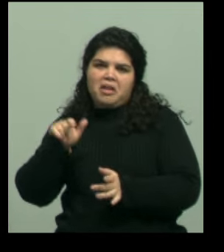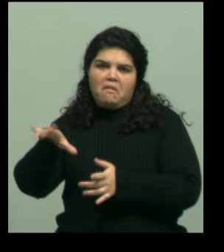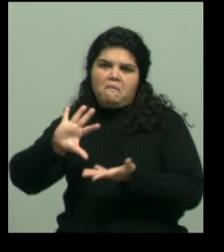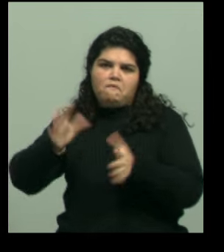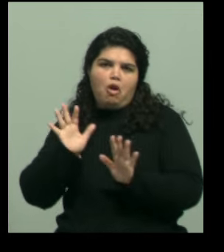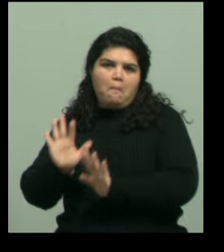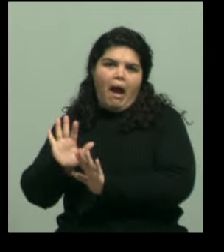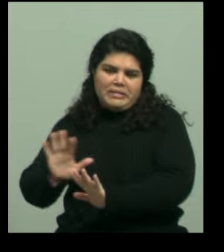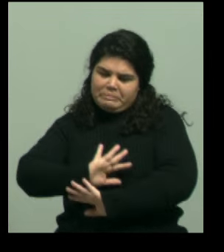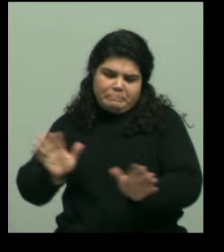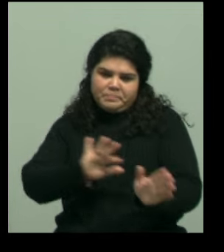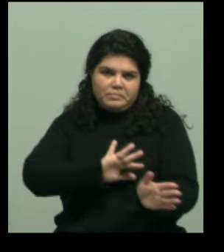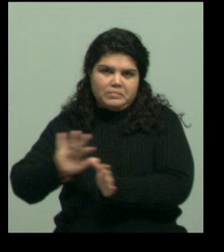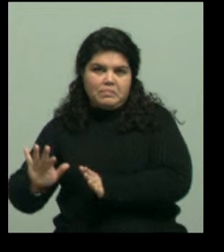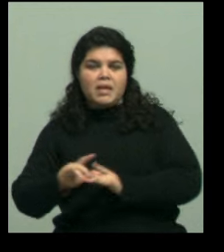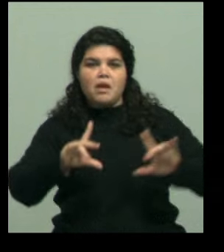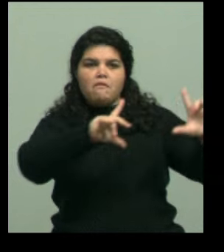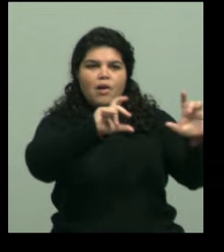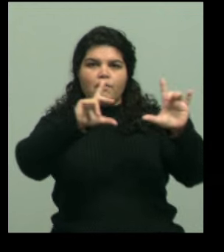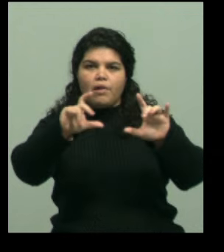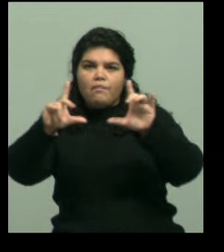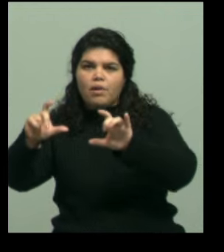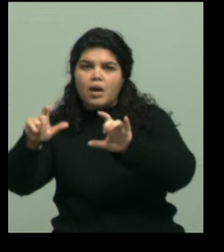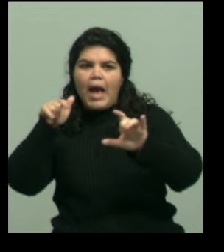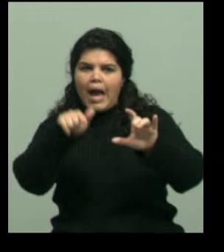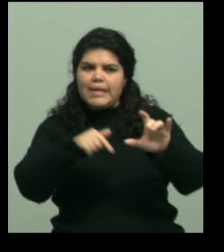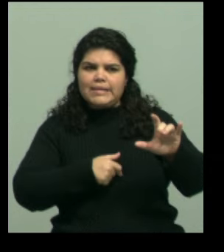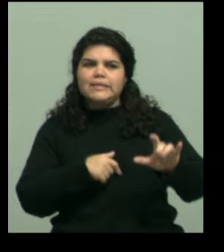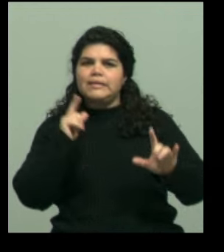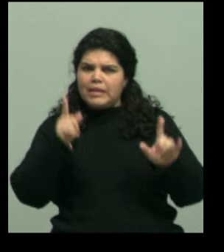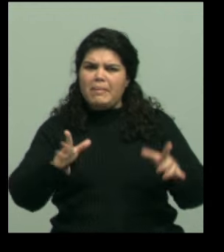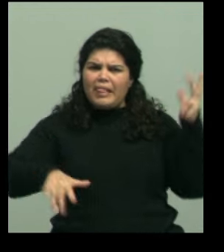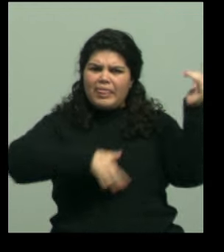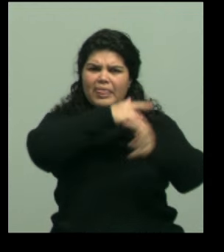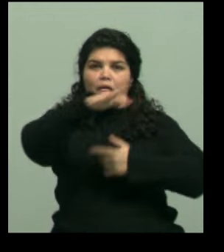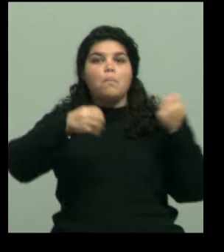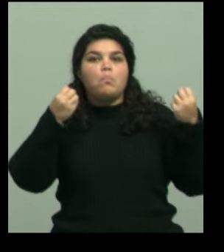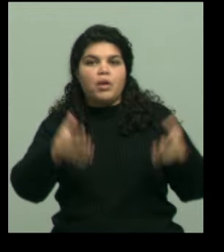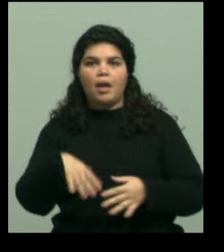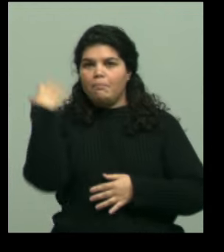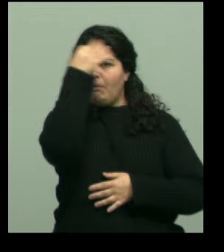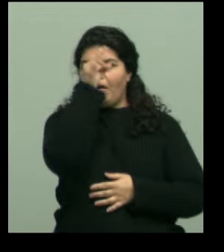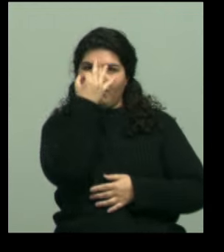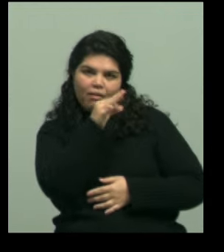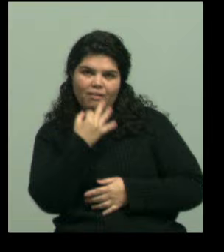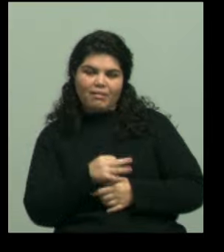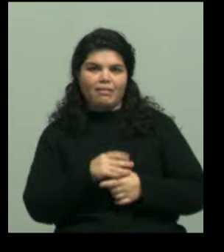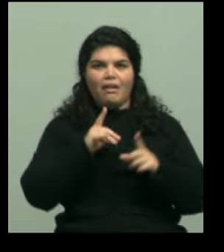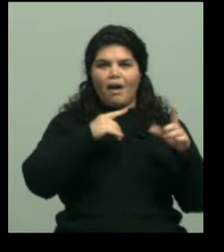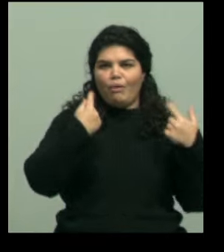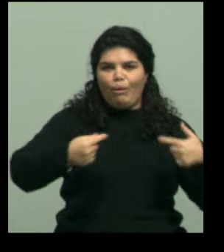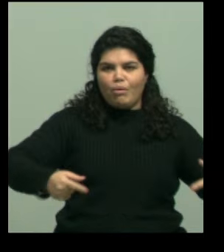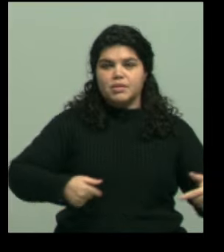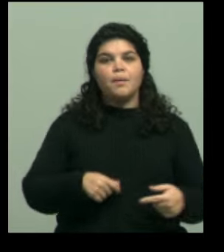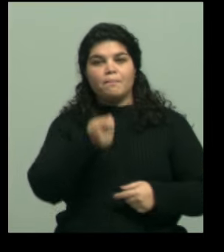imágenes que él compartía y también, bueno, los spots de campaña que él realizaba porque se lo maquillaba mucho. En el caso de los videos, por ejemplo, se le